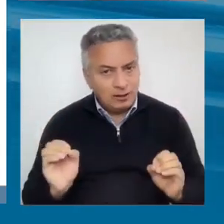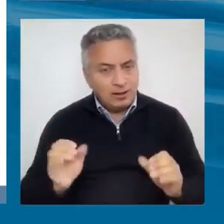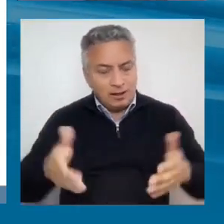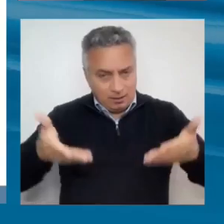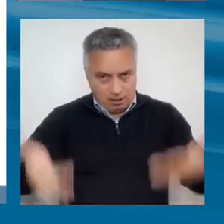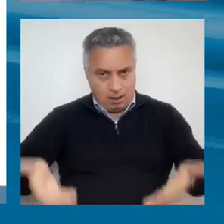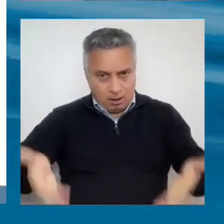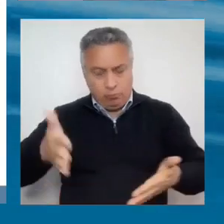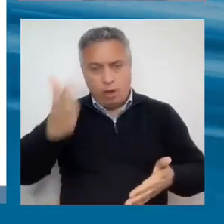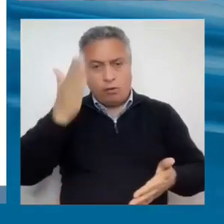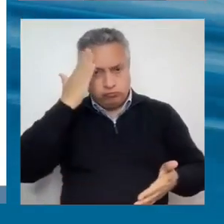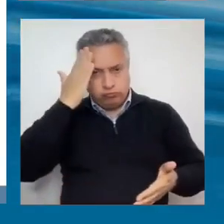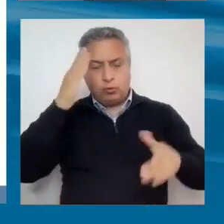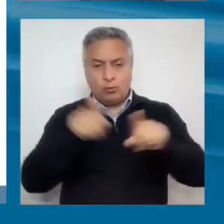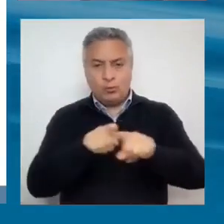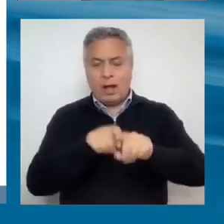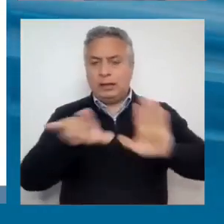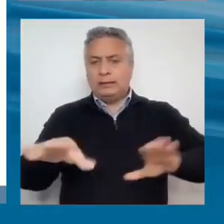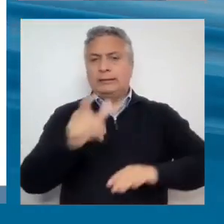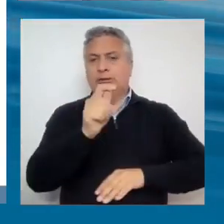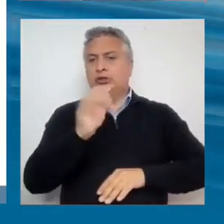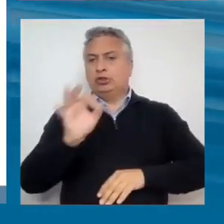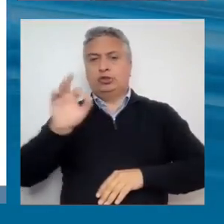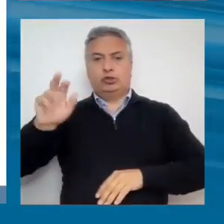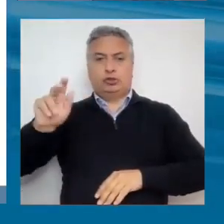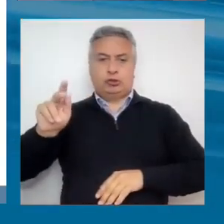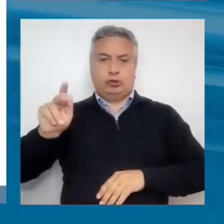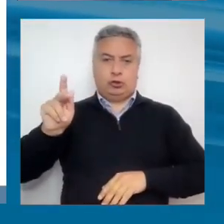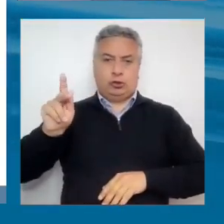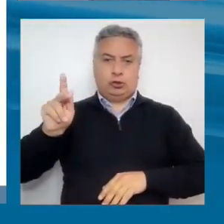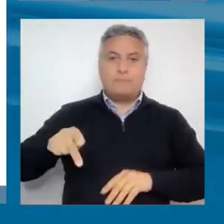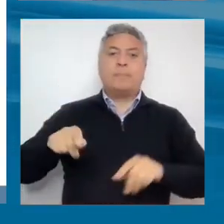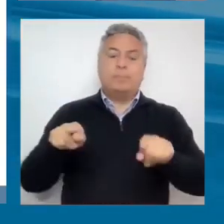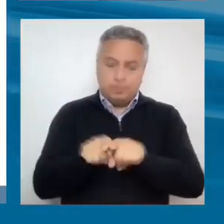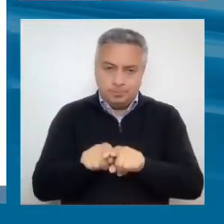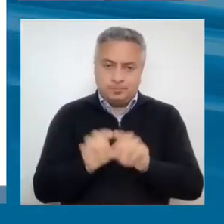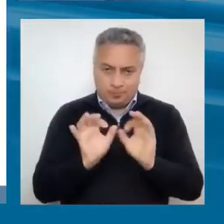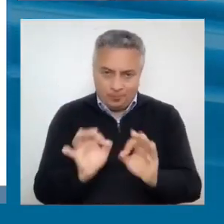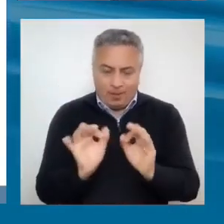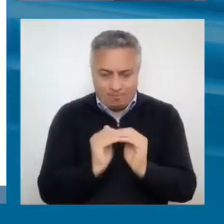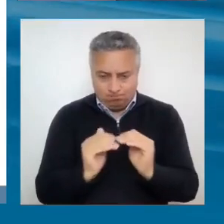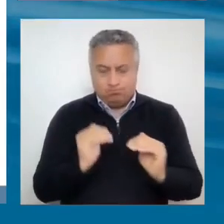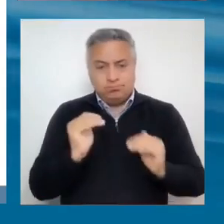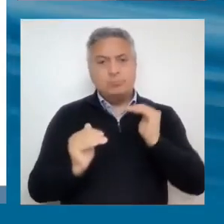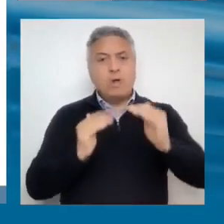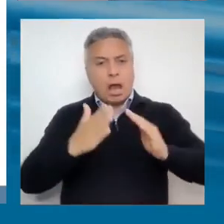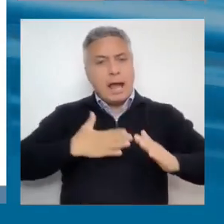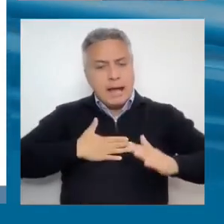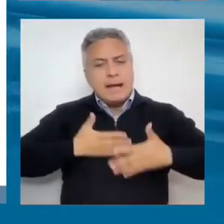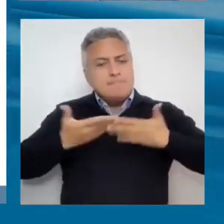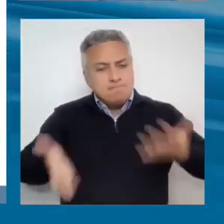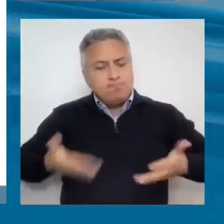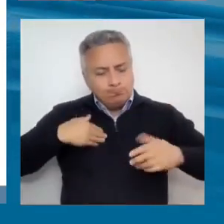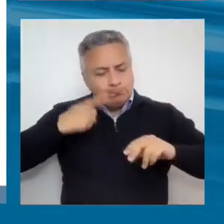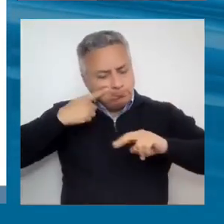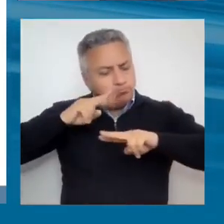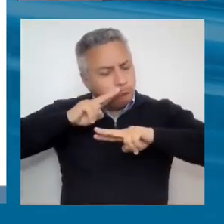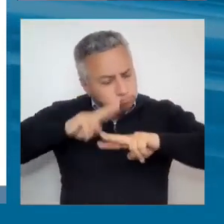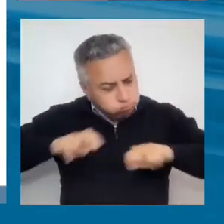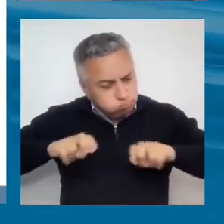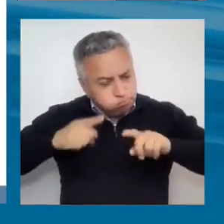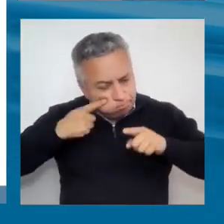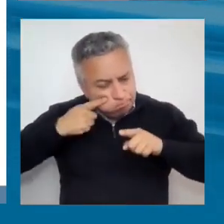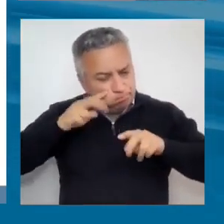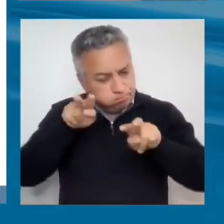con capacidades top técnicas, operativas, políticas y prospectivas. Entonces, ahí estamos profundizando mucho el tema de fortalecer las